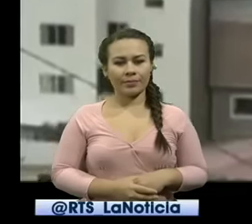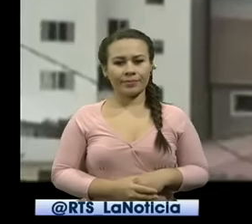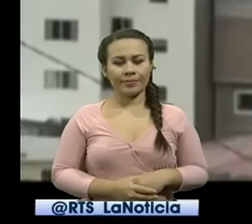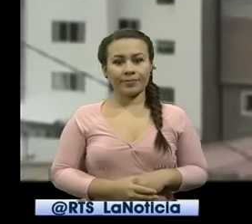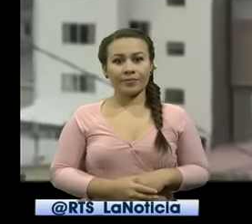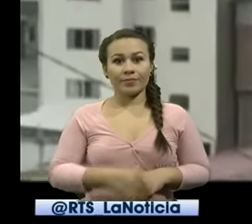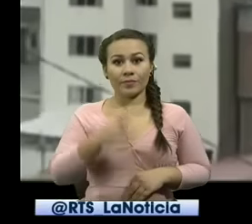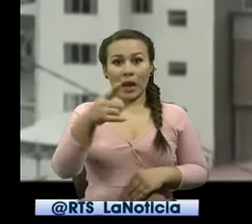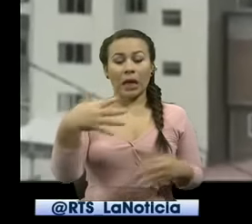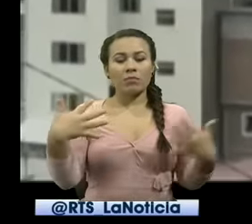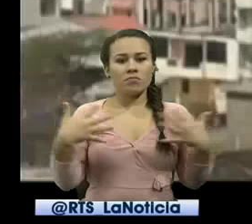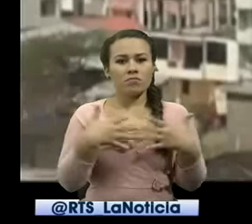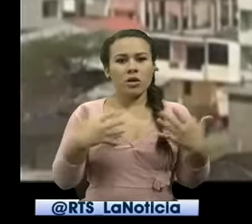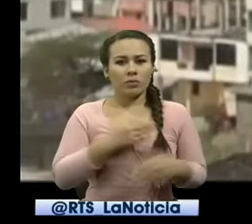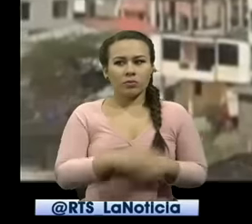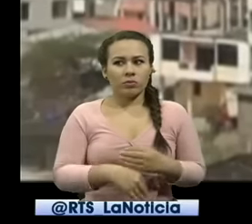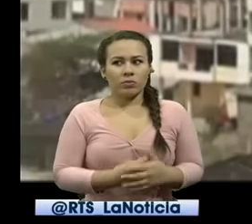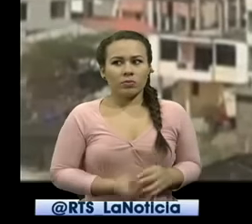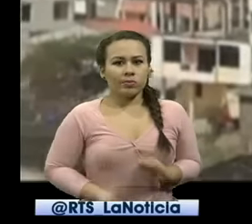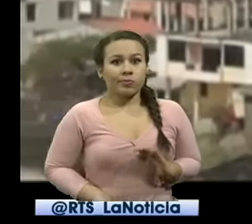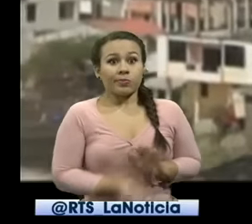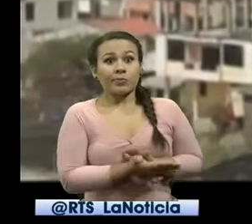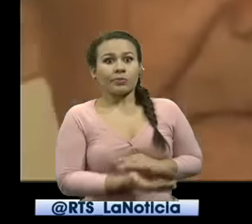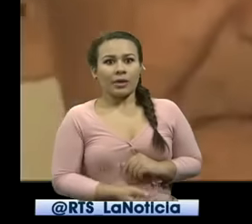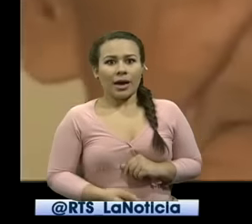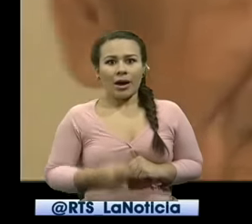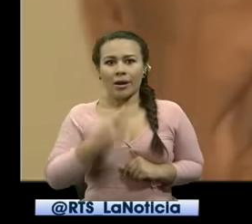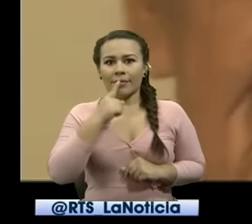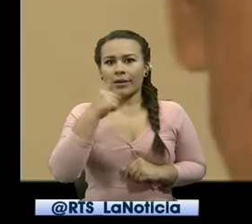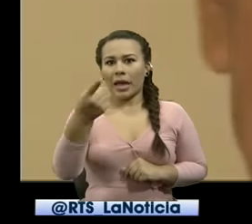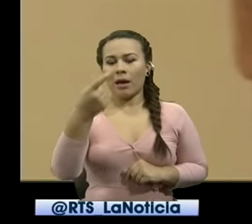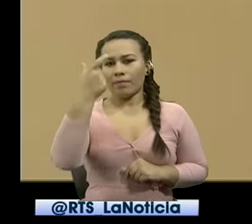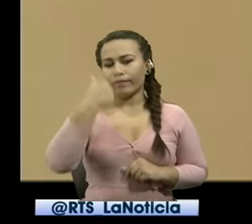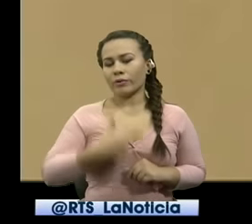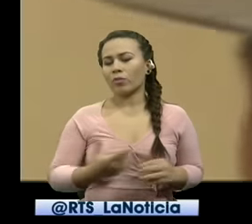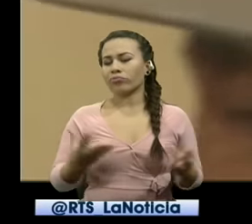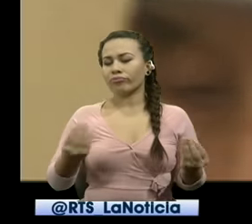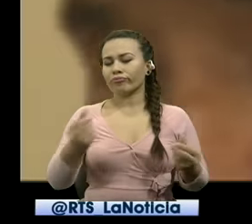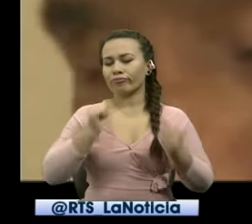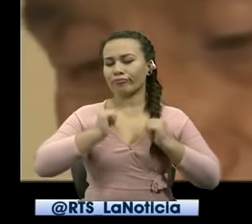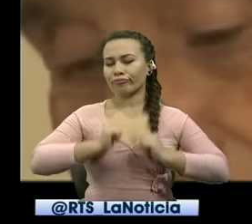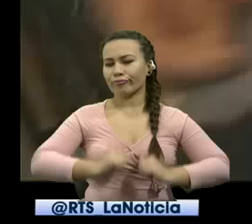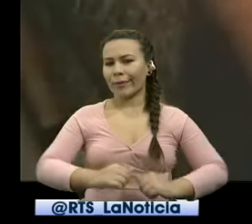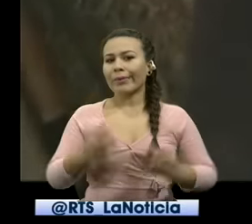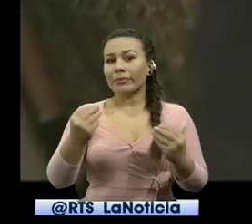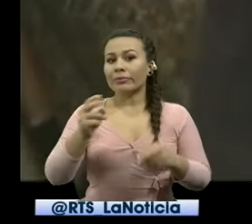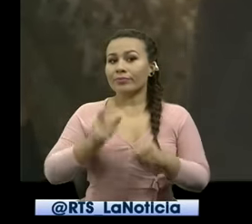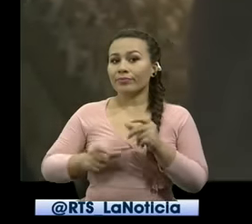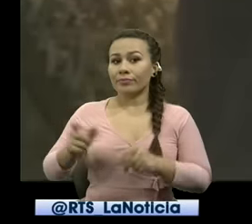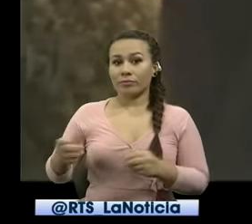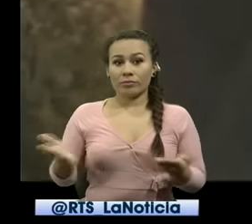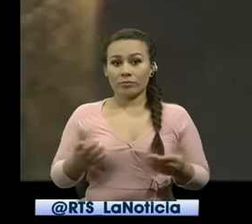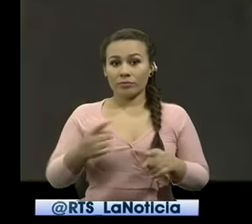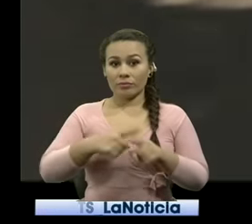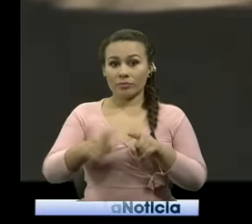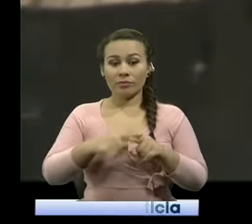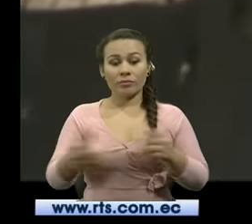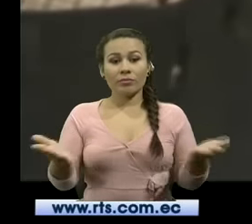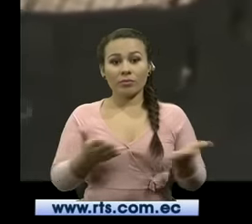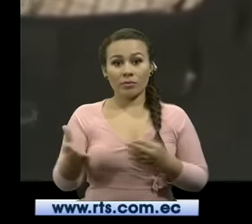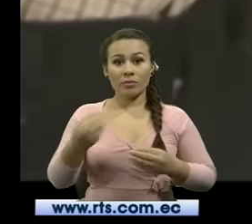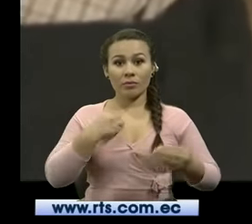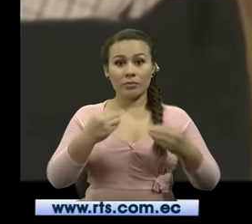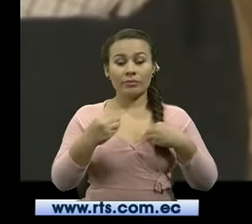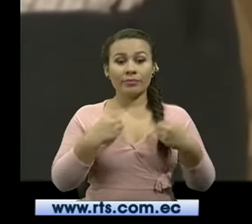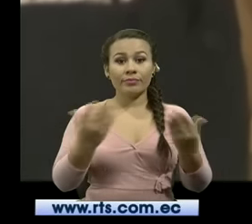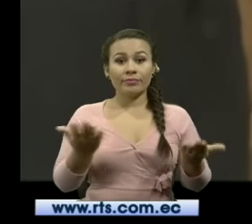este miedo paquetazo modalidad de robo estafa que ha perjudicado a cientos de personas a nivel nacional habría sido utilizado por dos individuos desconocidos